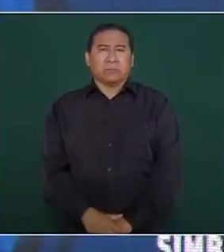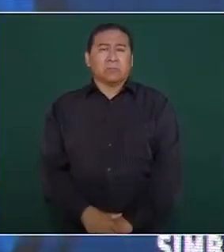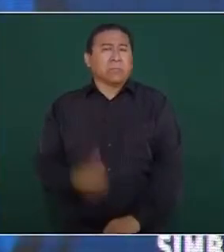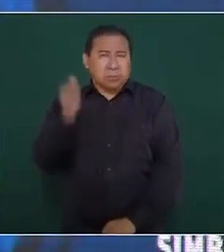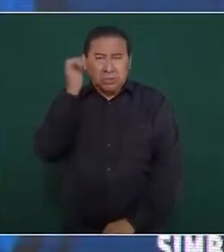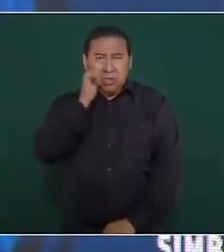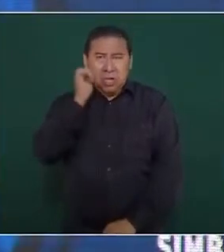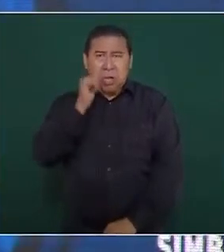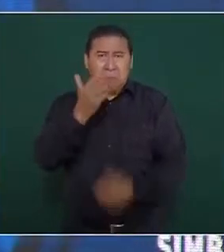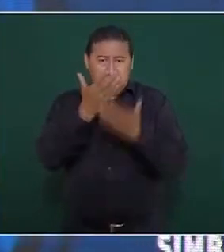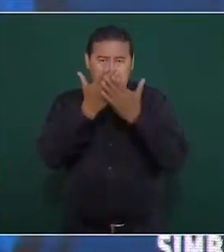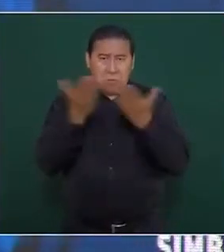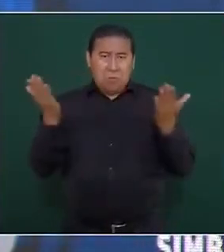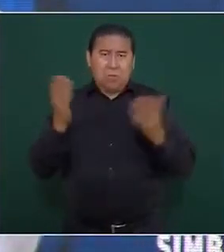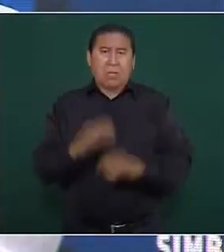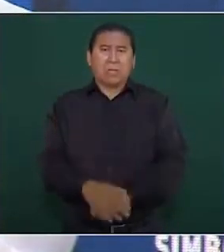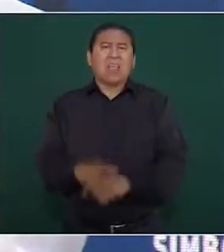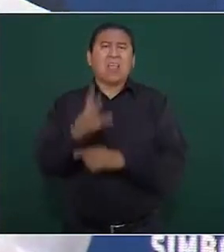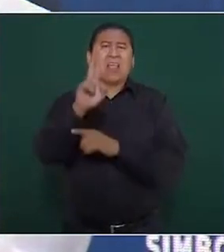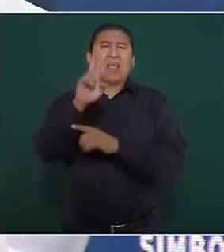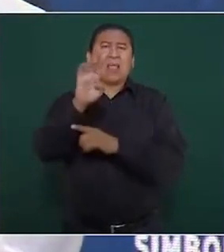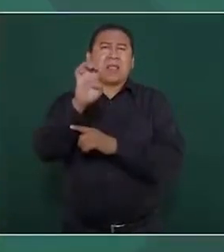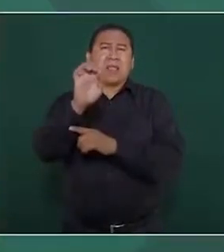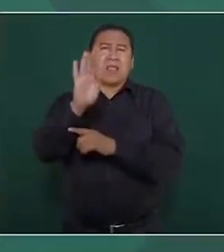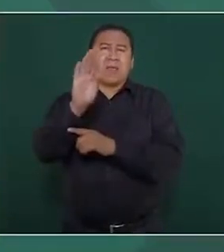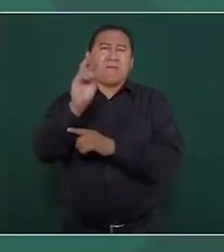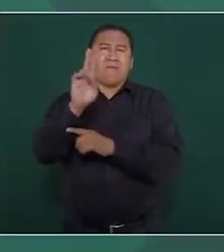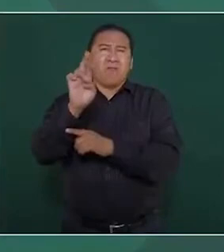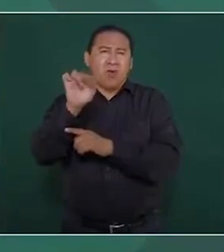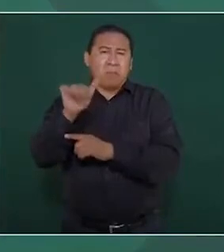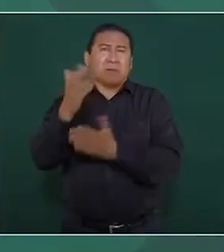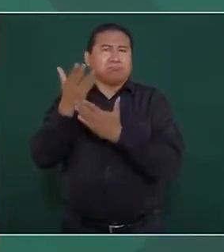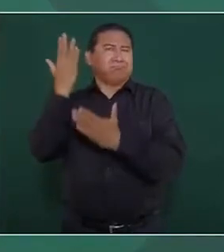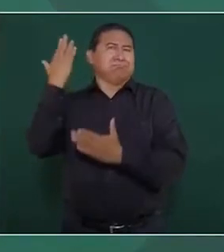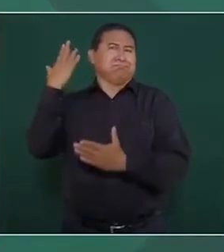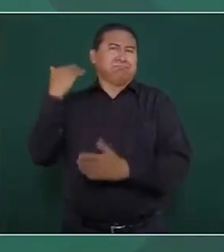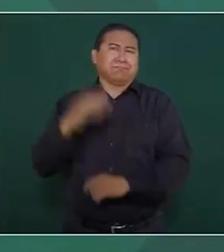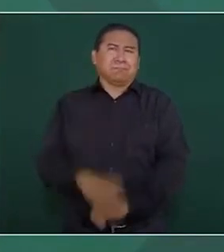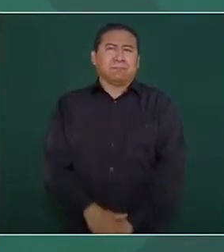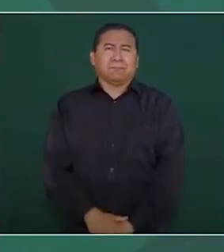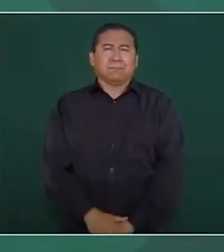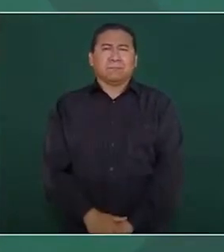siempre presente Reforma, desde entonces